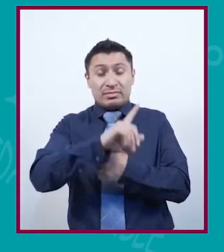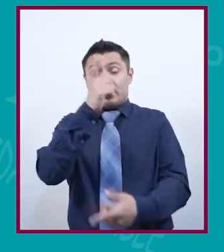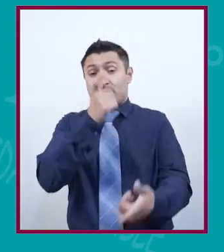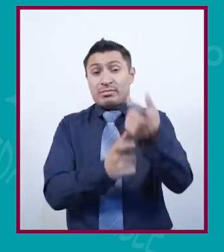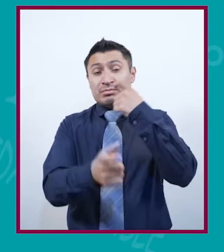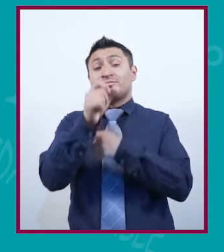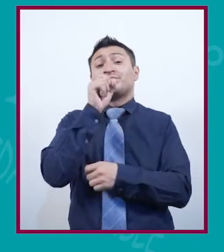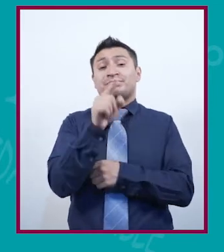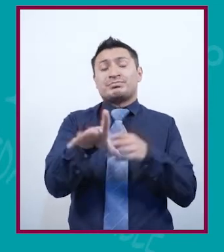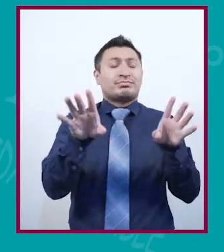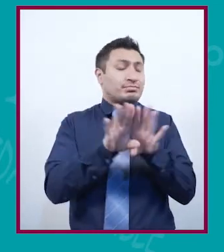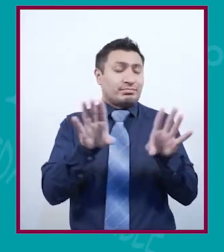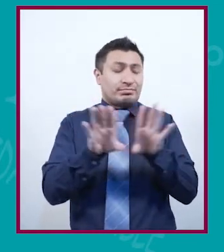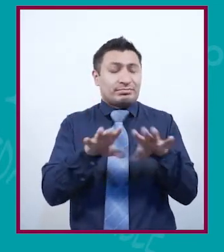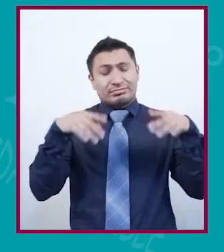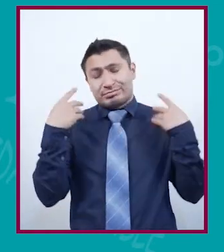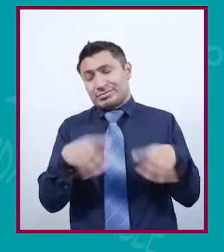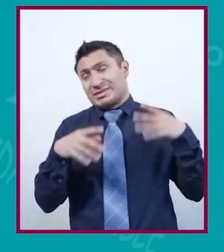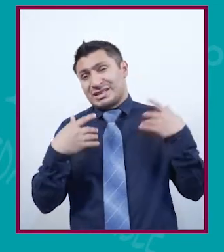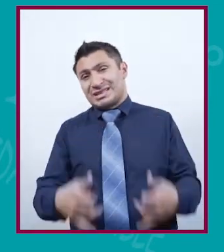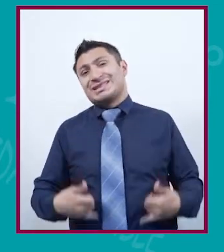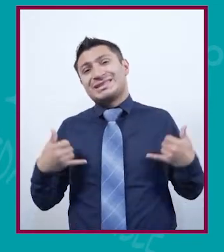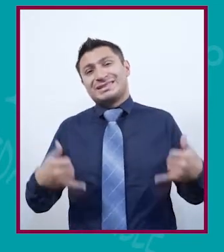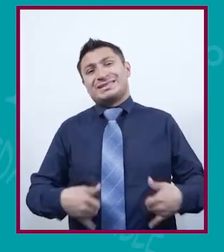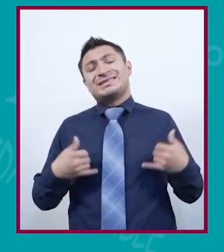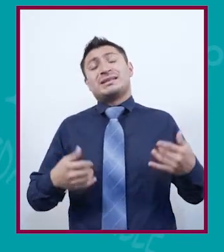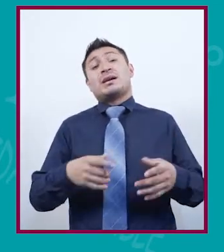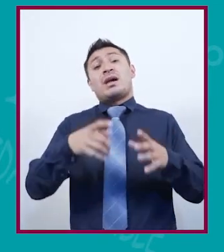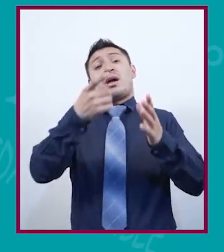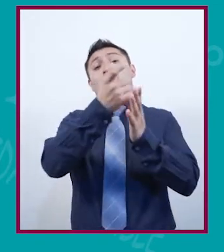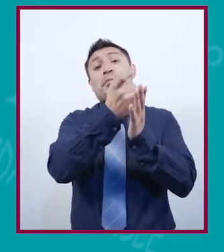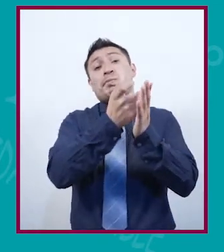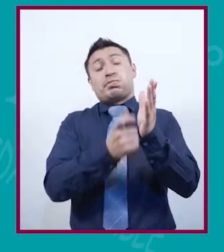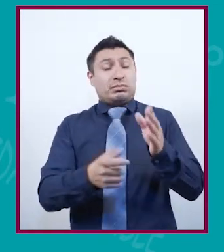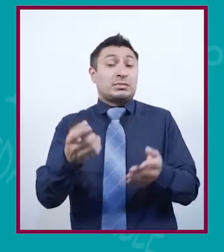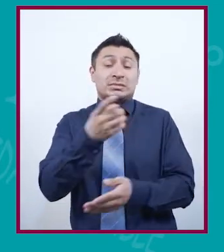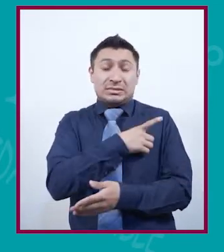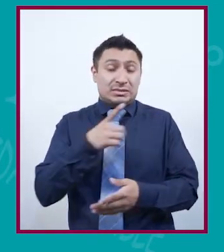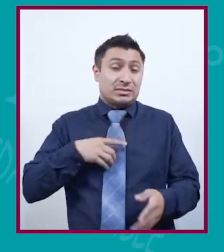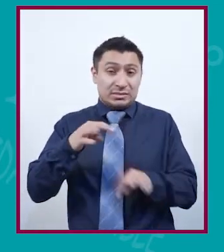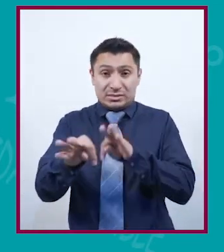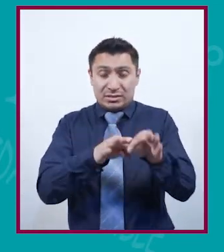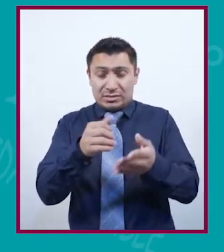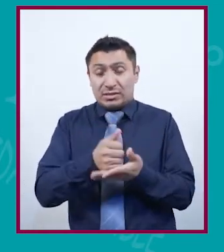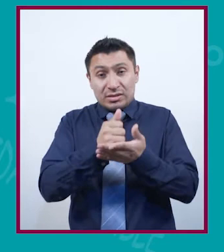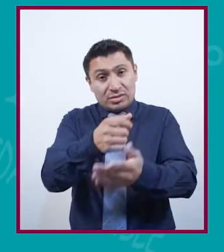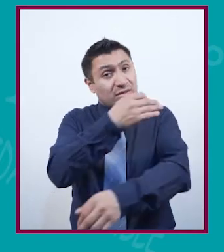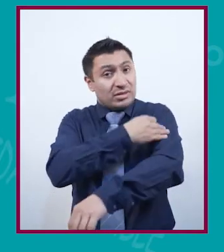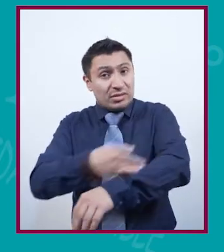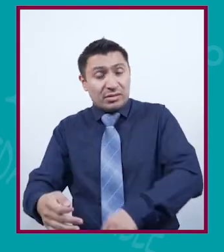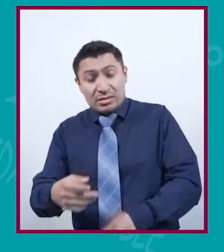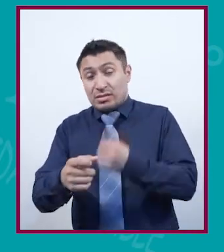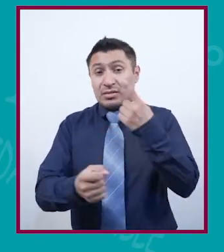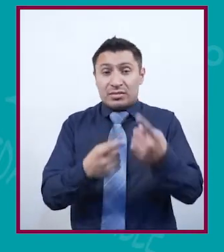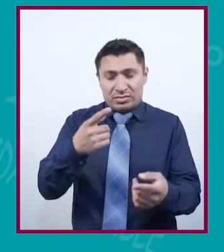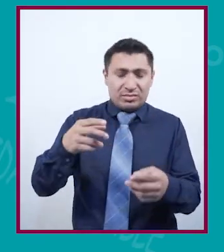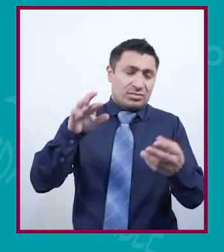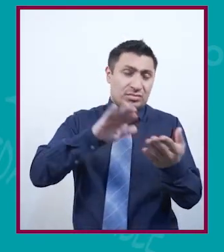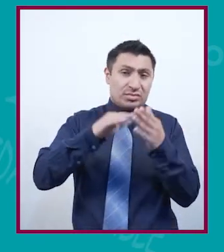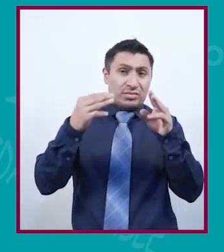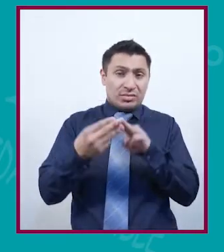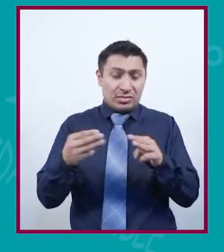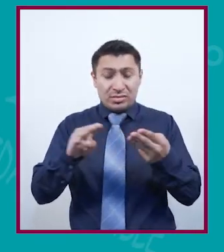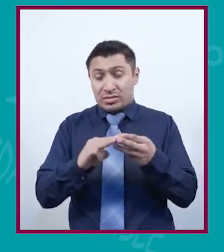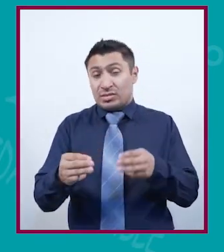crisis económica, pues también forzó a que los jóvenes contribuyeran al ingreso familiar. Entonces, es una de las razones por las que no pudieron